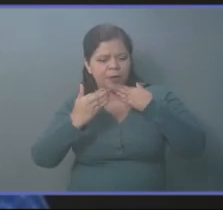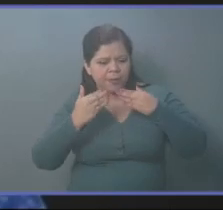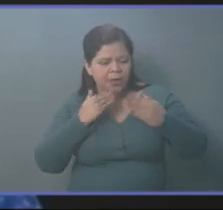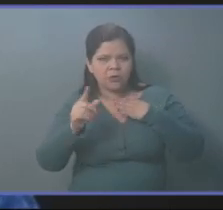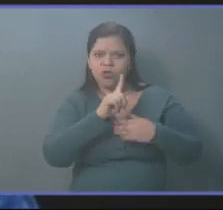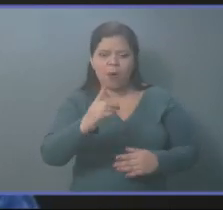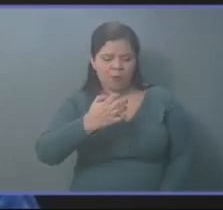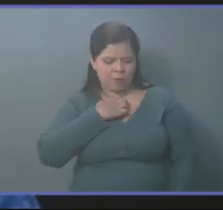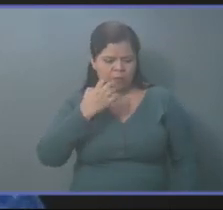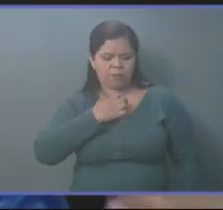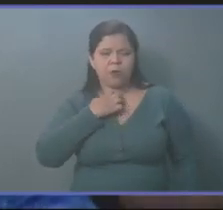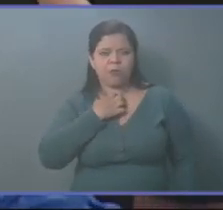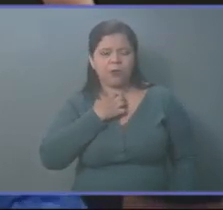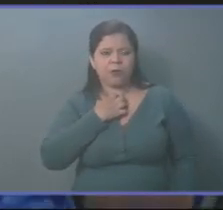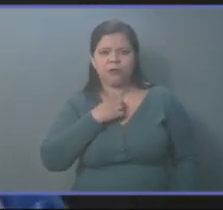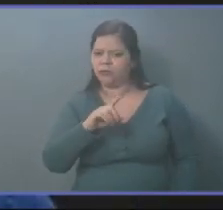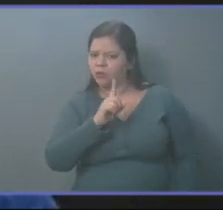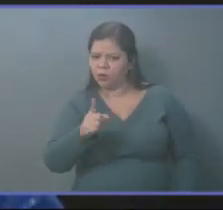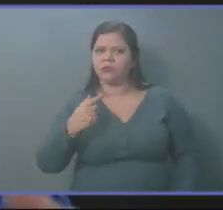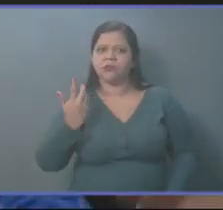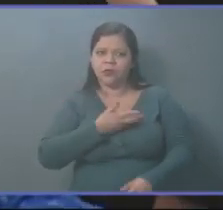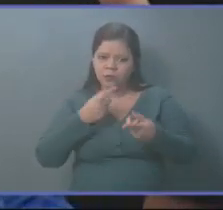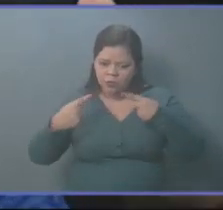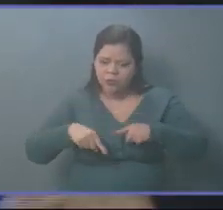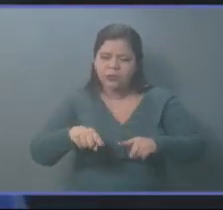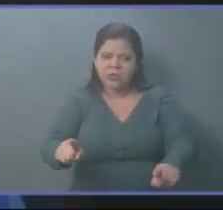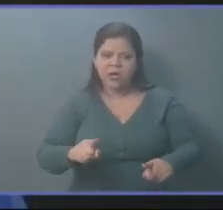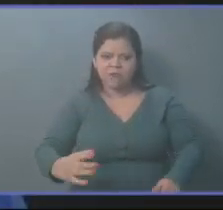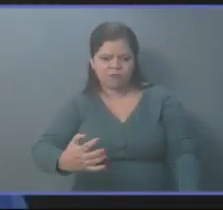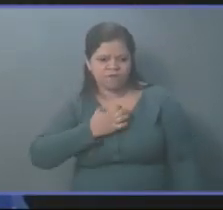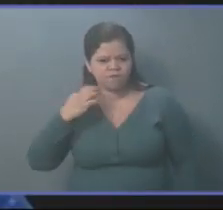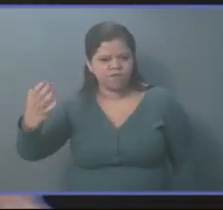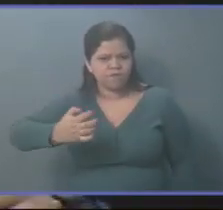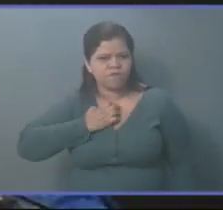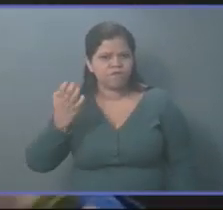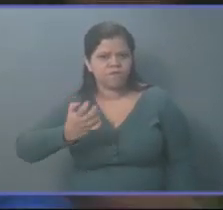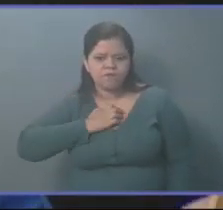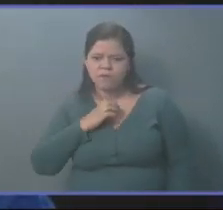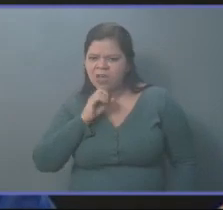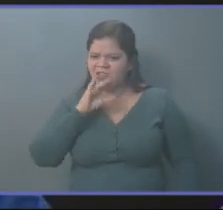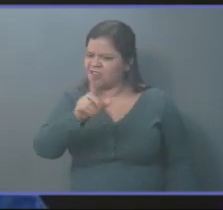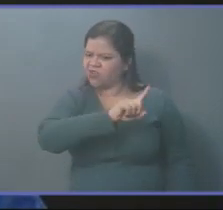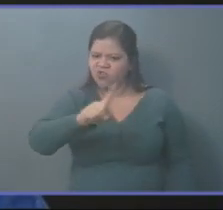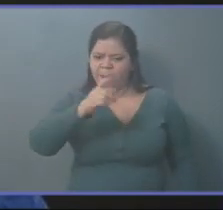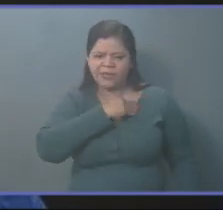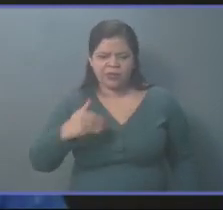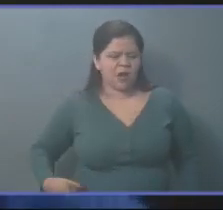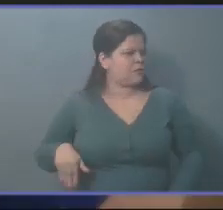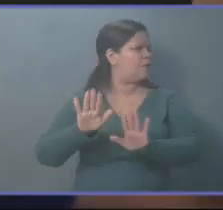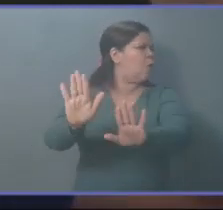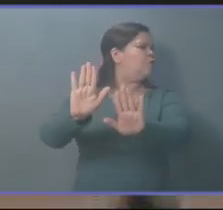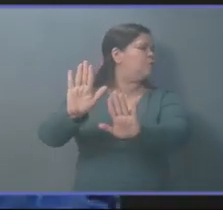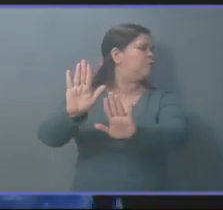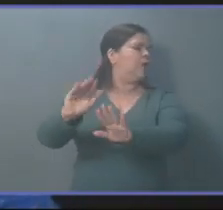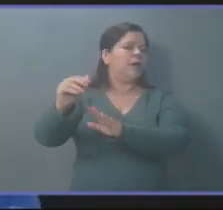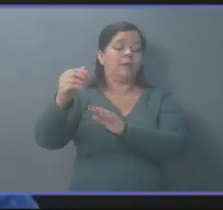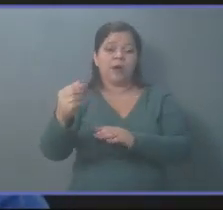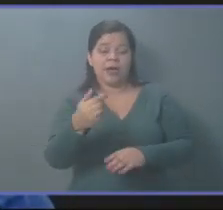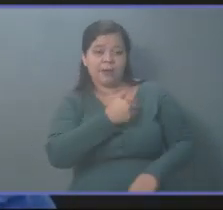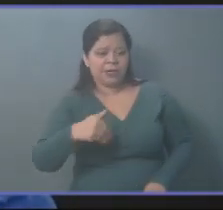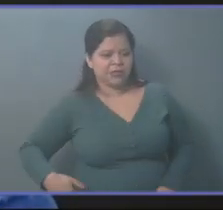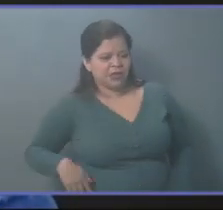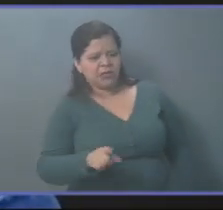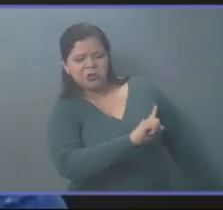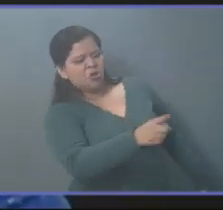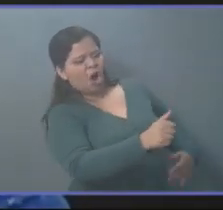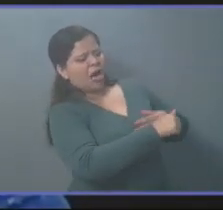caprichos. Y mientras sigamos encaprichados, diciéndole no al Presidente, porque él dice no a la Asamblea,